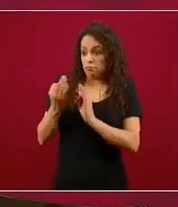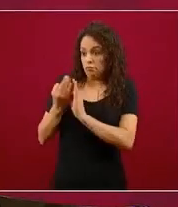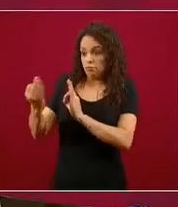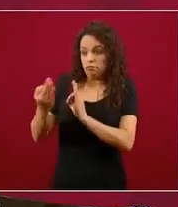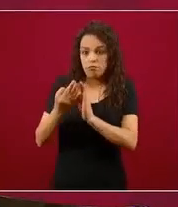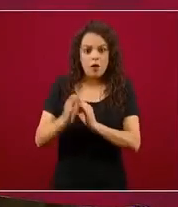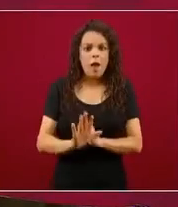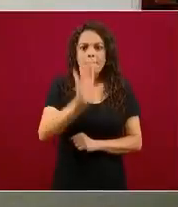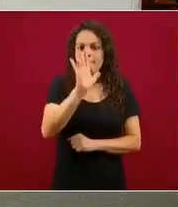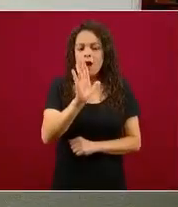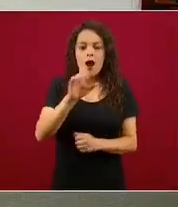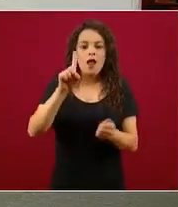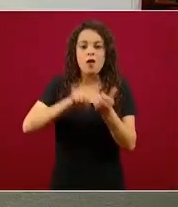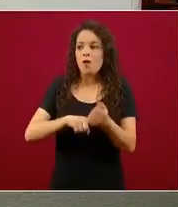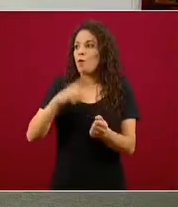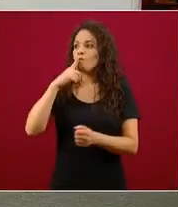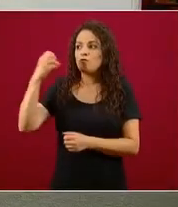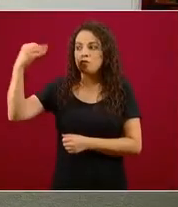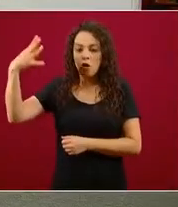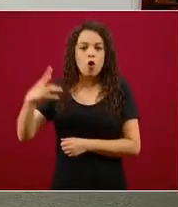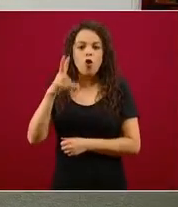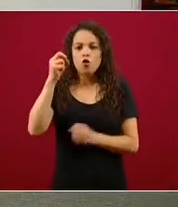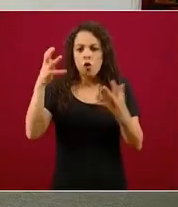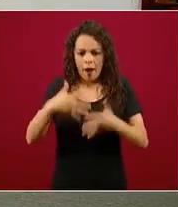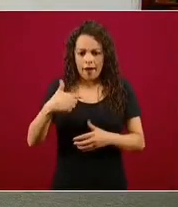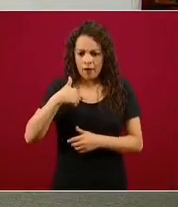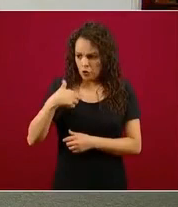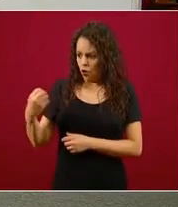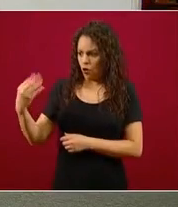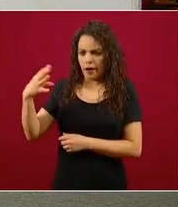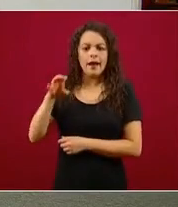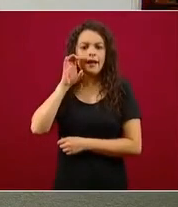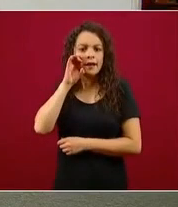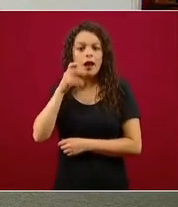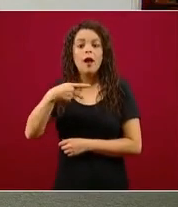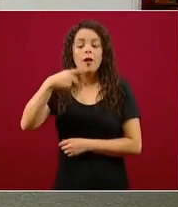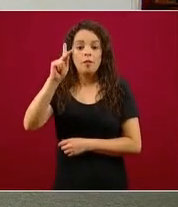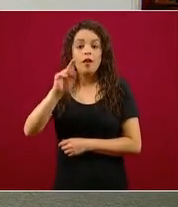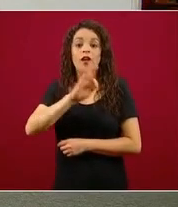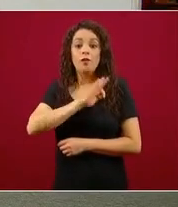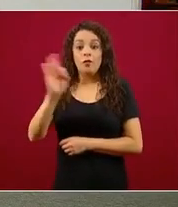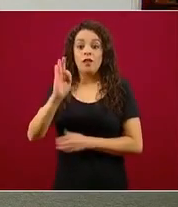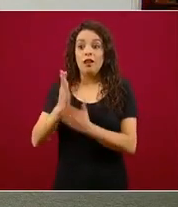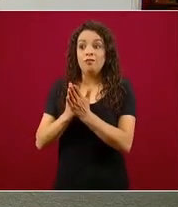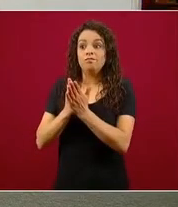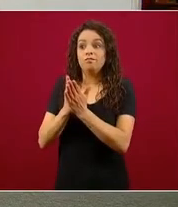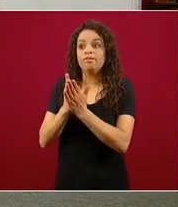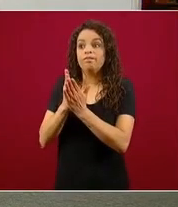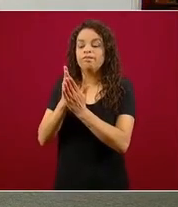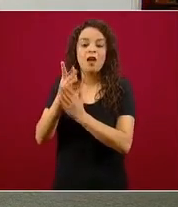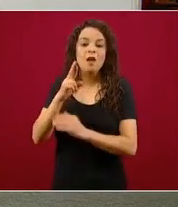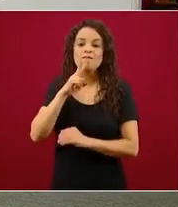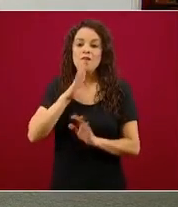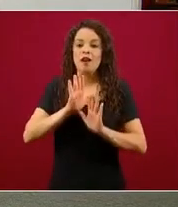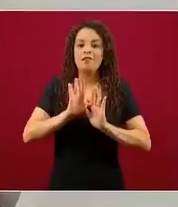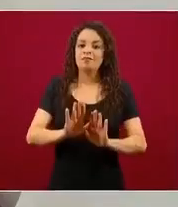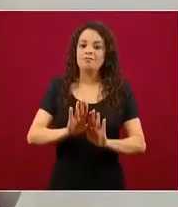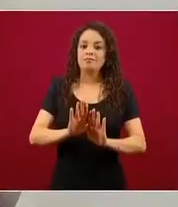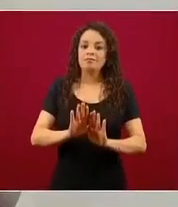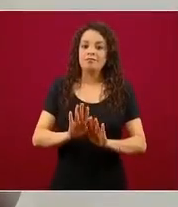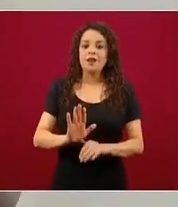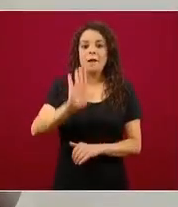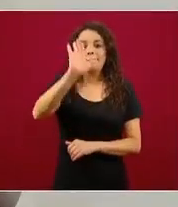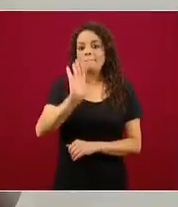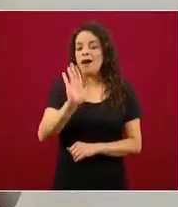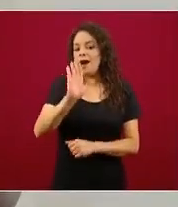rojo, dado que a pesar de que estamos en naranja vamos en tendencia ascendente. Entonces, ellos tomarán esa decisión